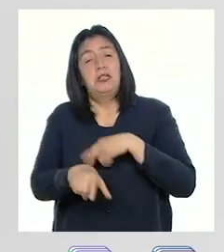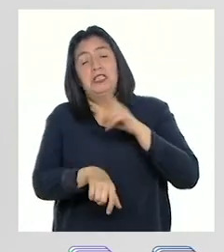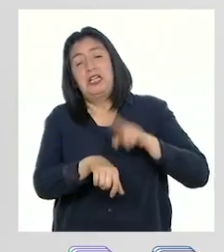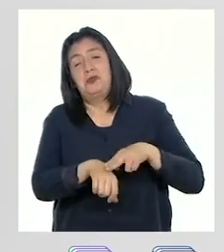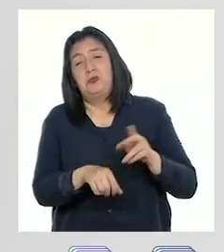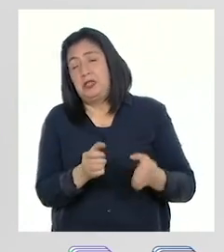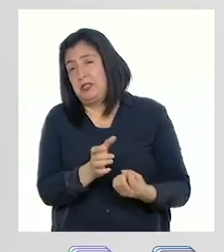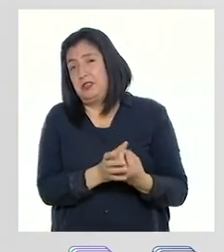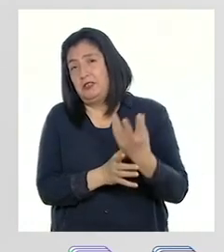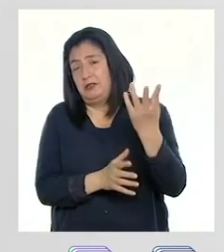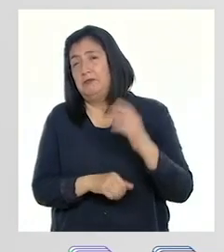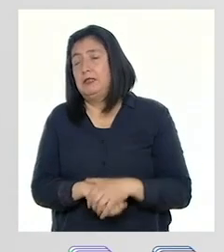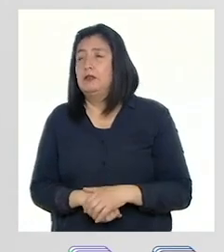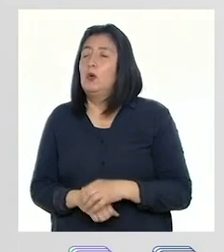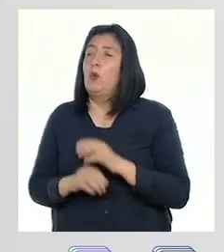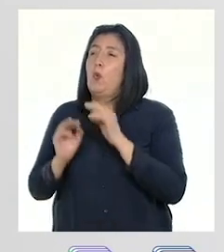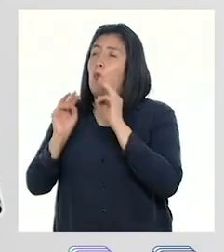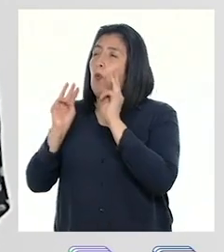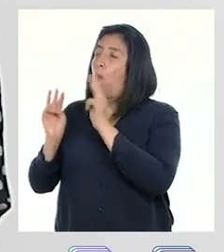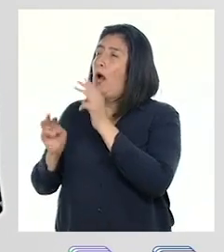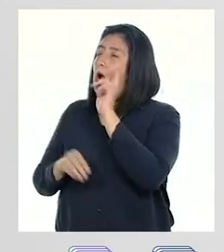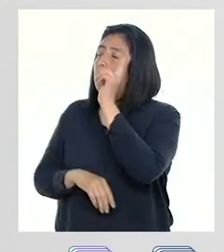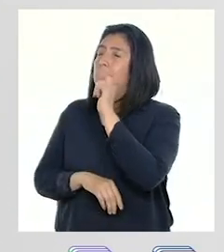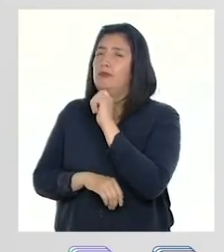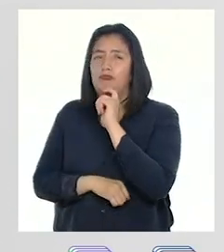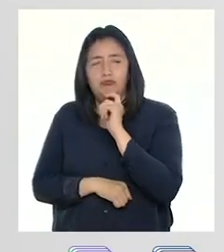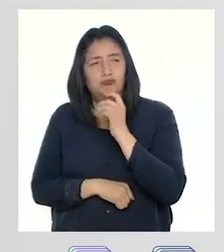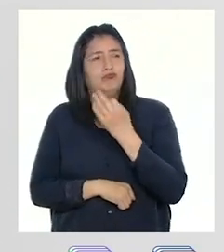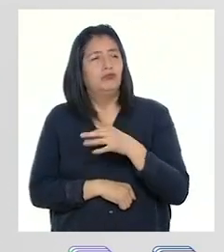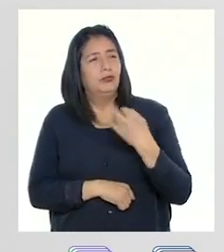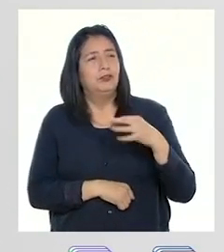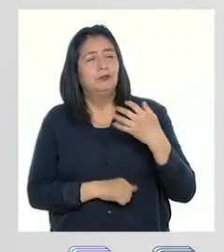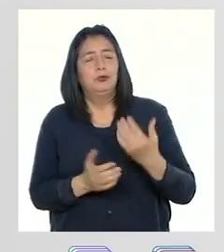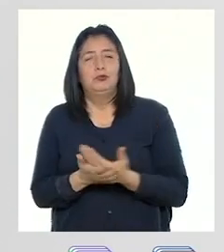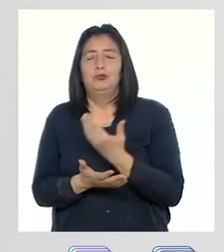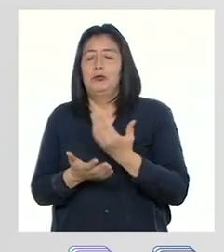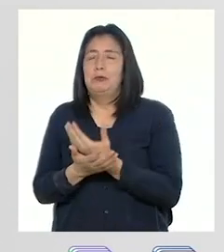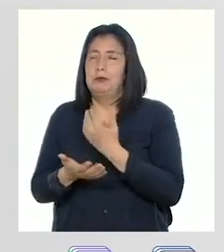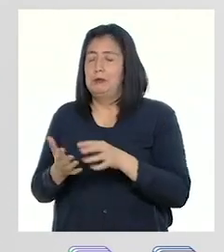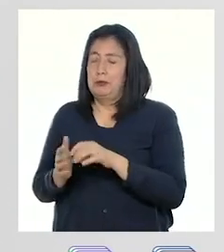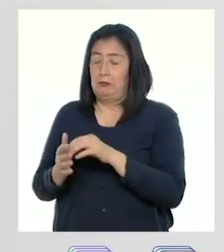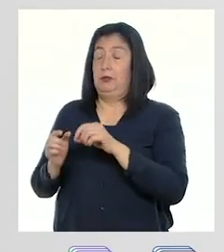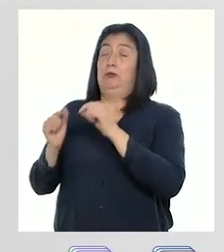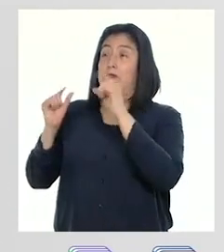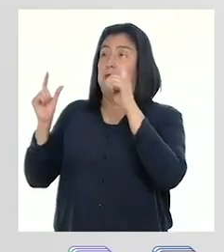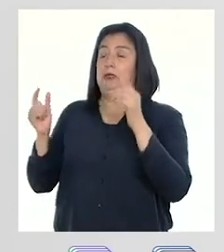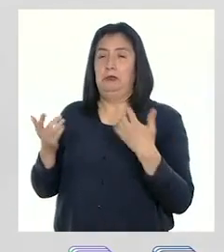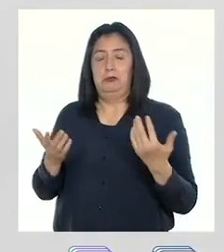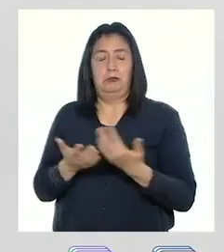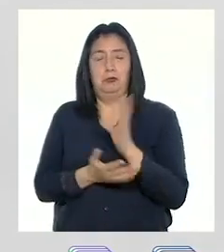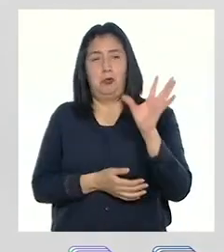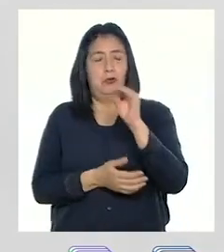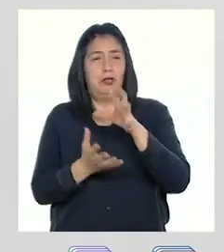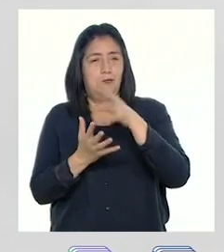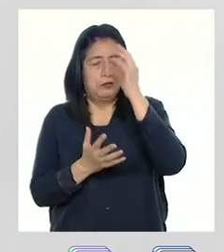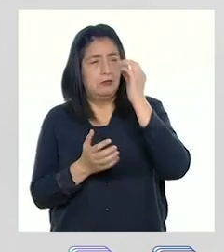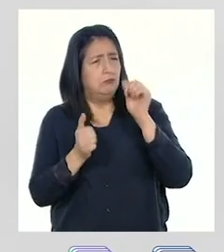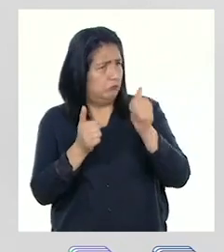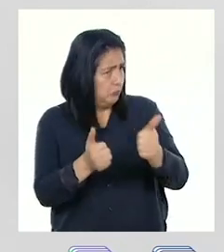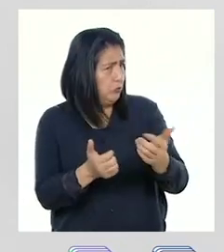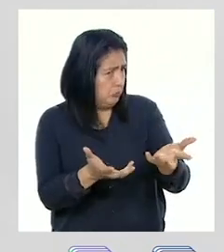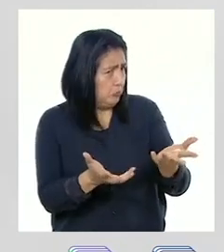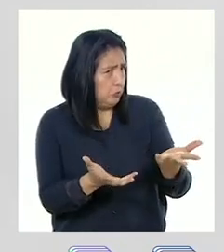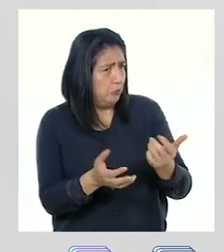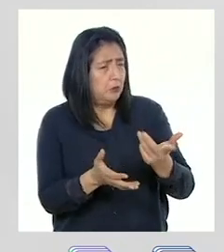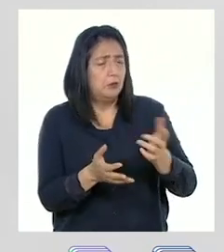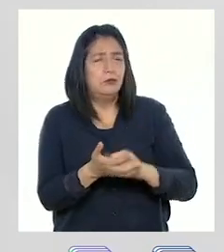de crecimiento. ¡Guau, profesor! Realmente siempre encuentro nuevas formas de sorprenderme con todo lo que aprendemos. Pues de eso se